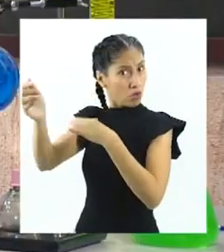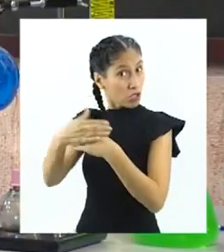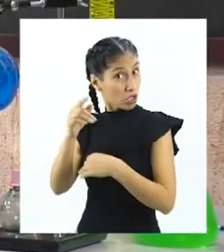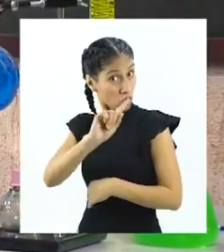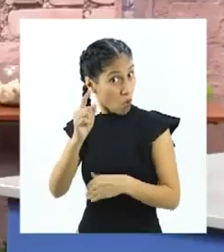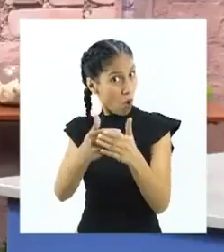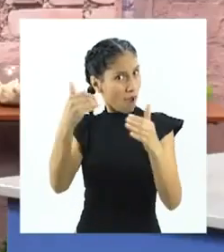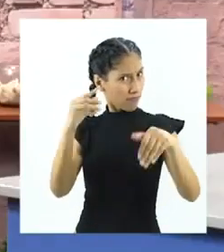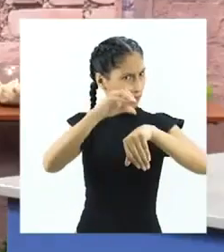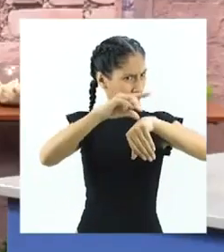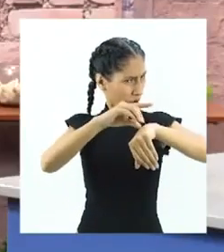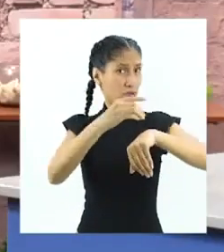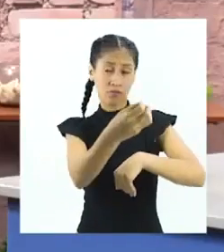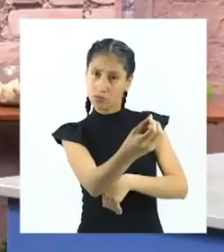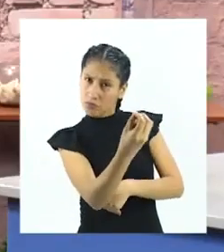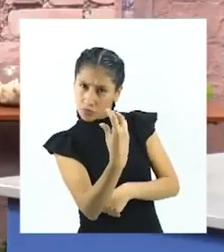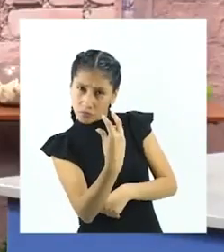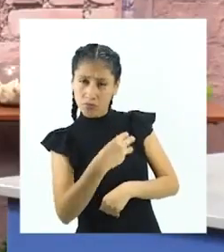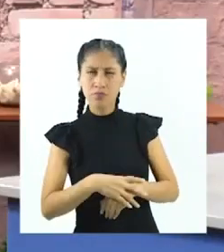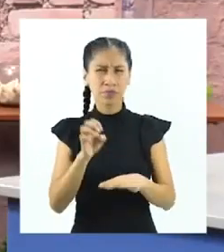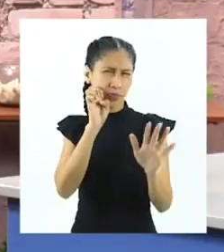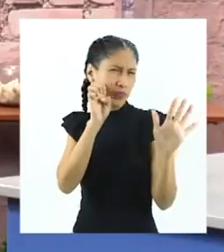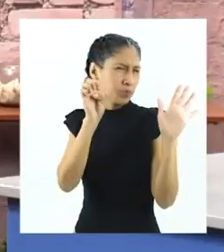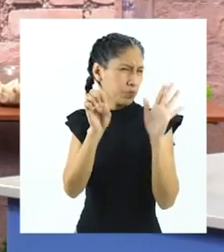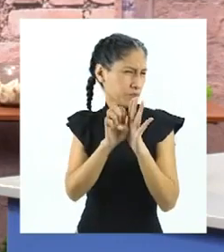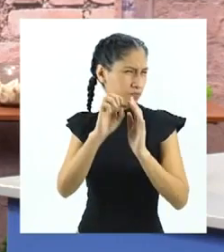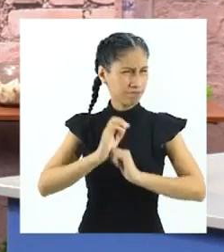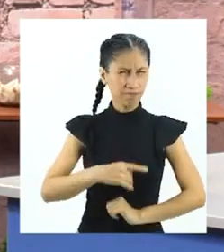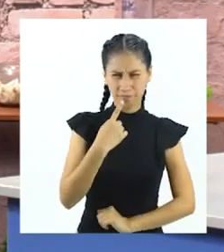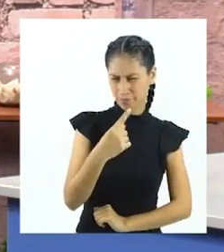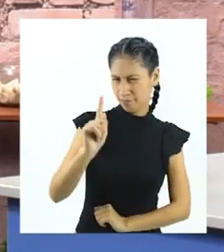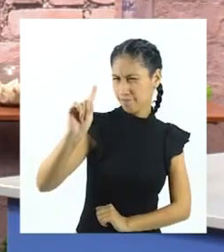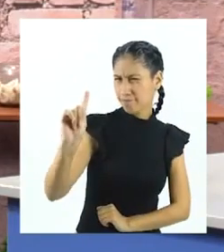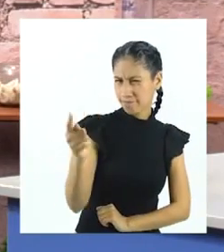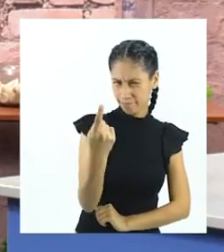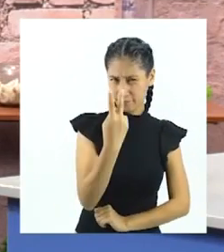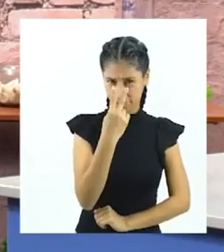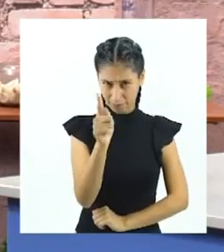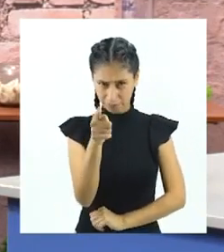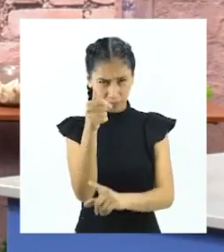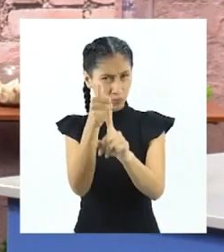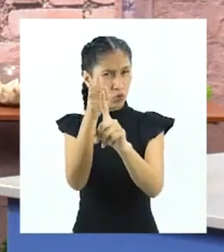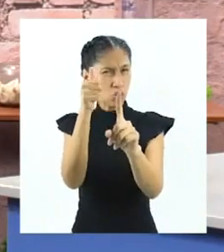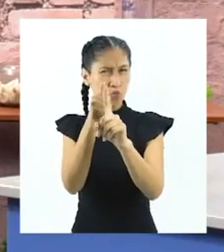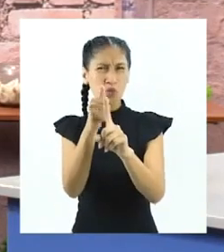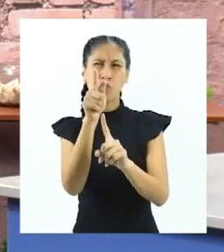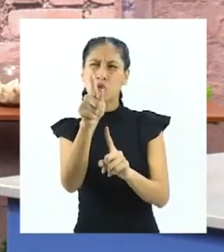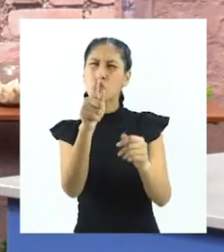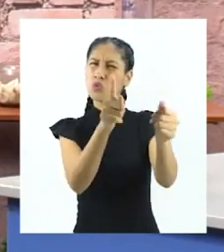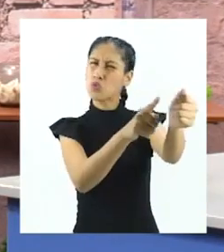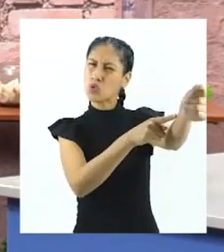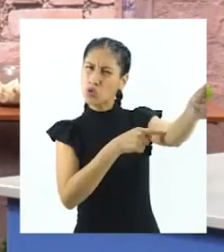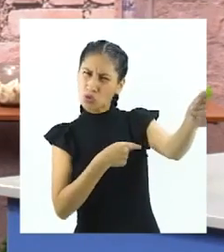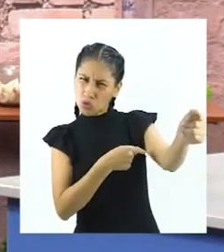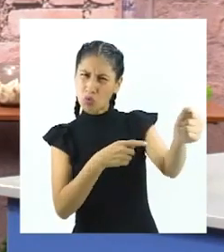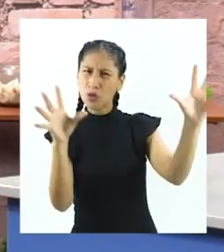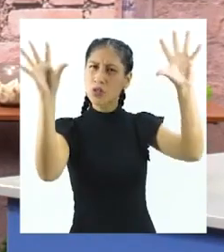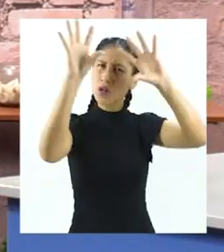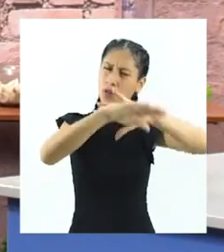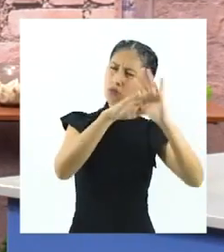Entiendo, Majo. Por ejemplo, digo, primero tienes que observar tus hábitos nocturnos.